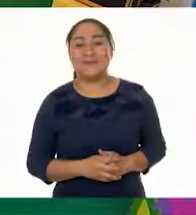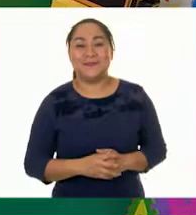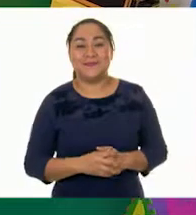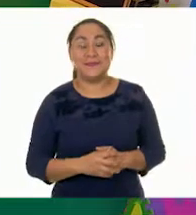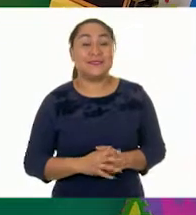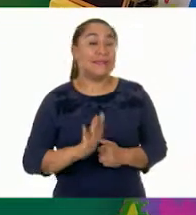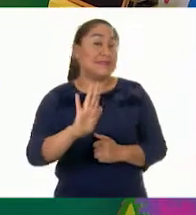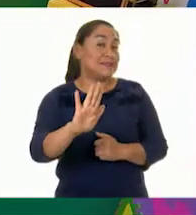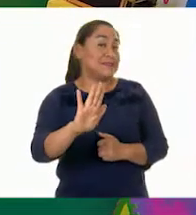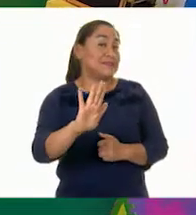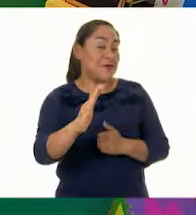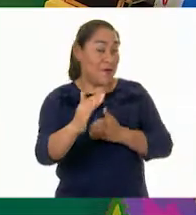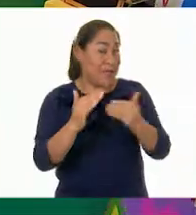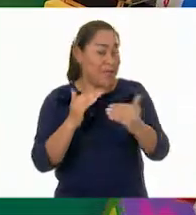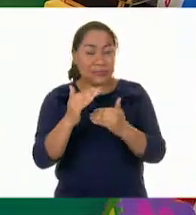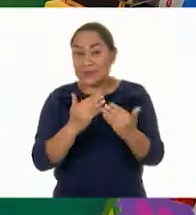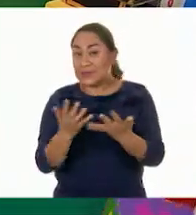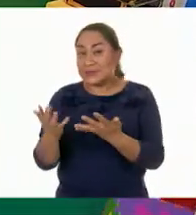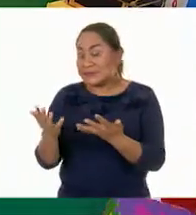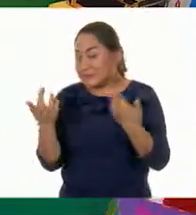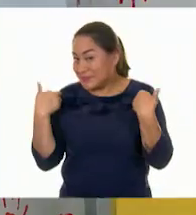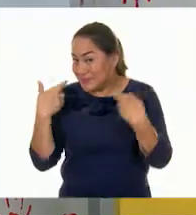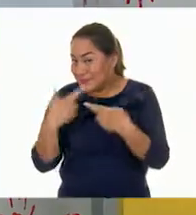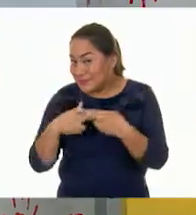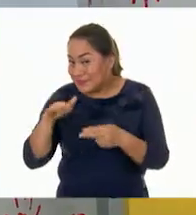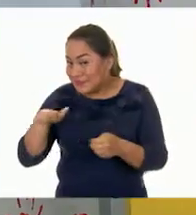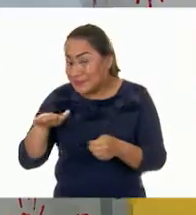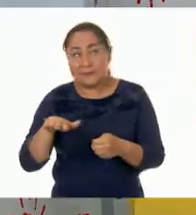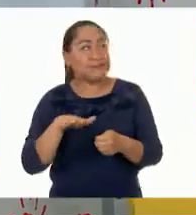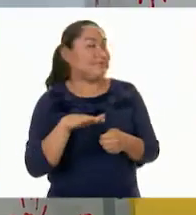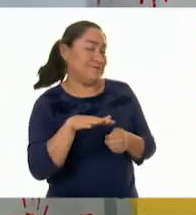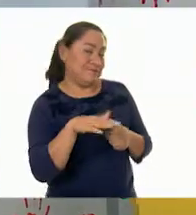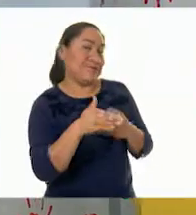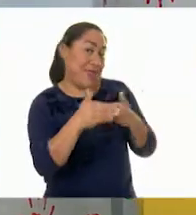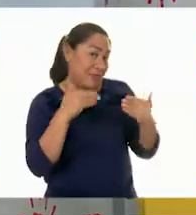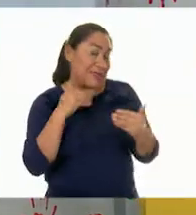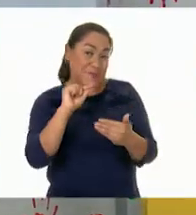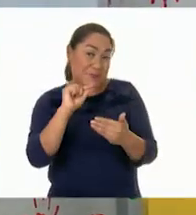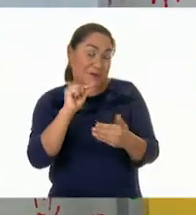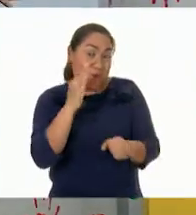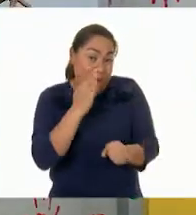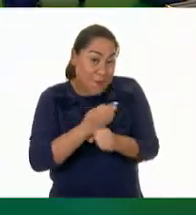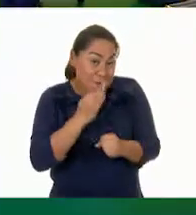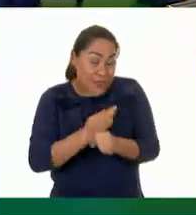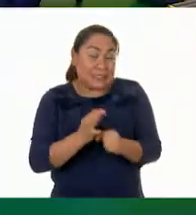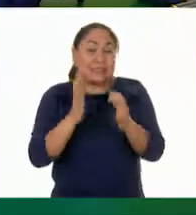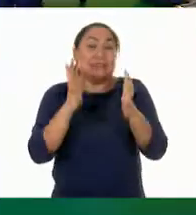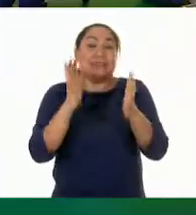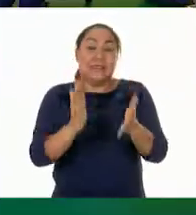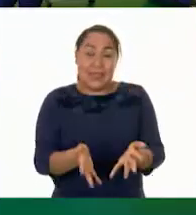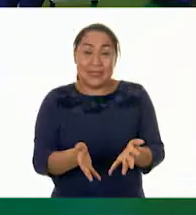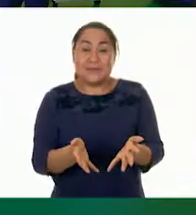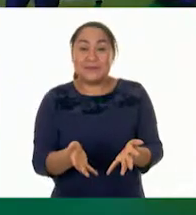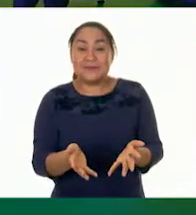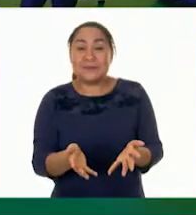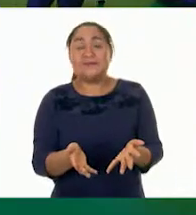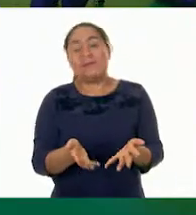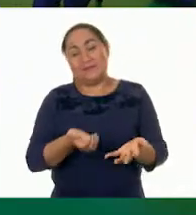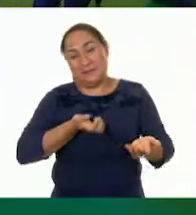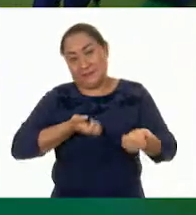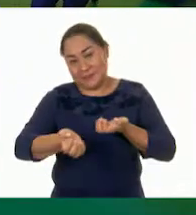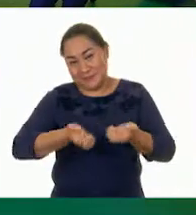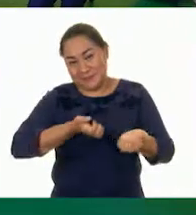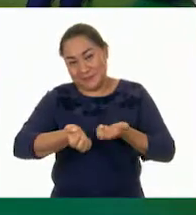Pero antes, maestra Angie. Antes. Ha llegado el momento de... La pausa.